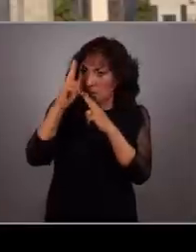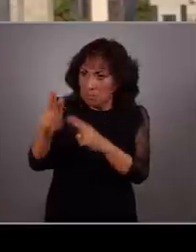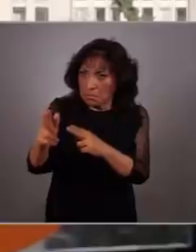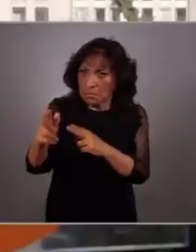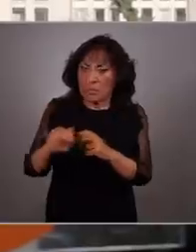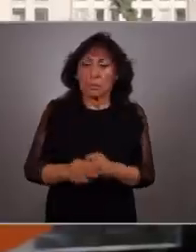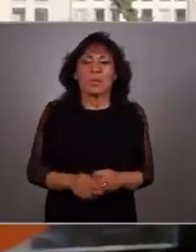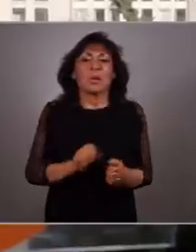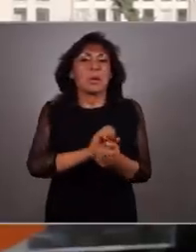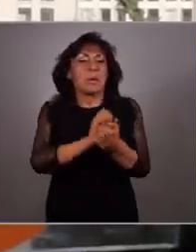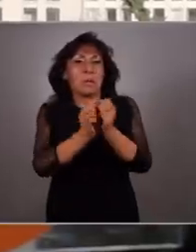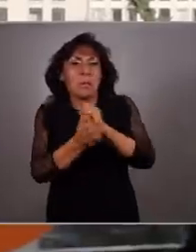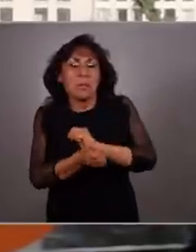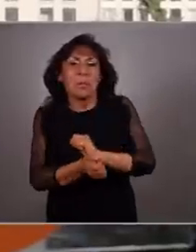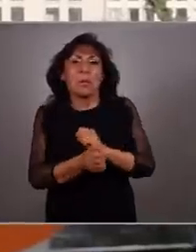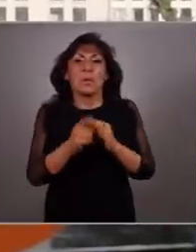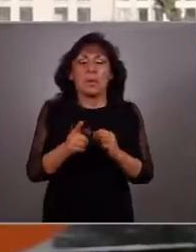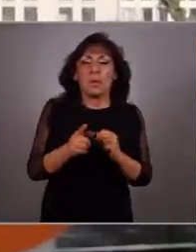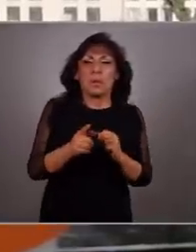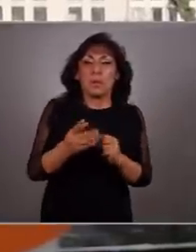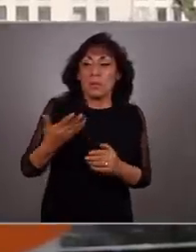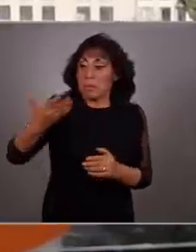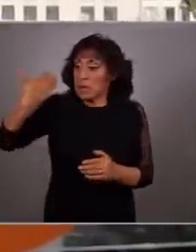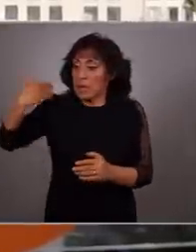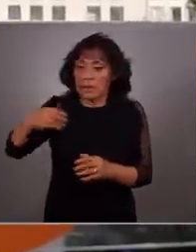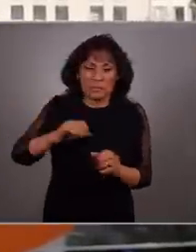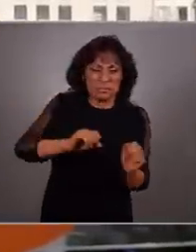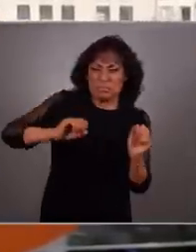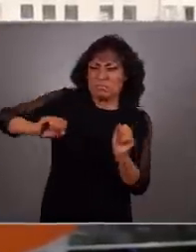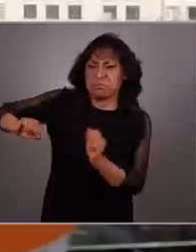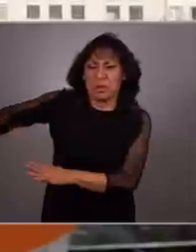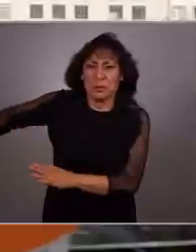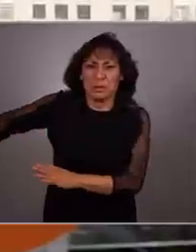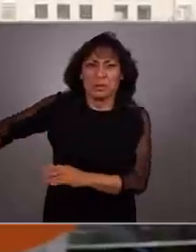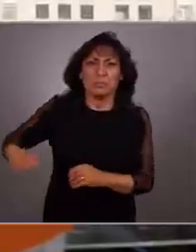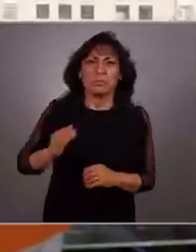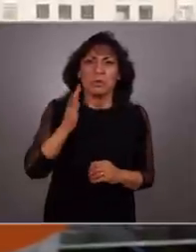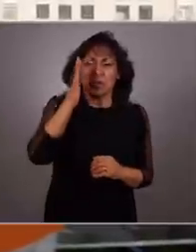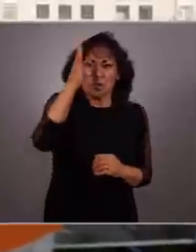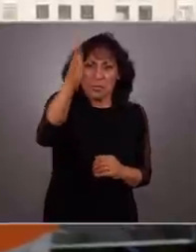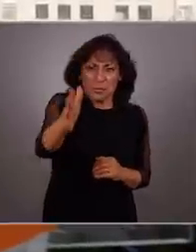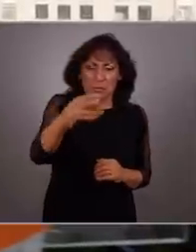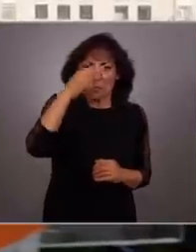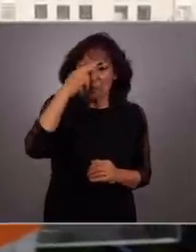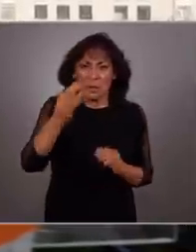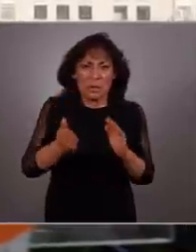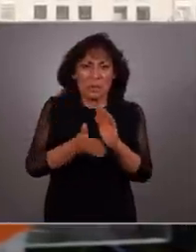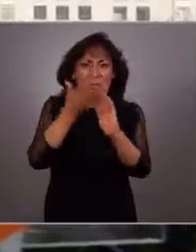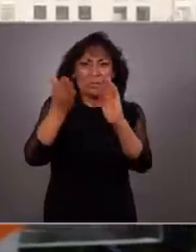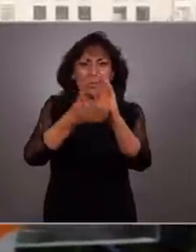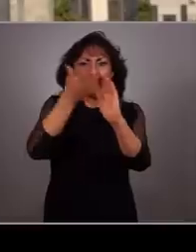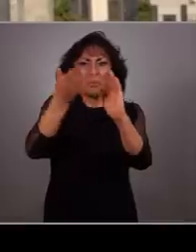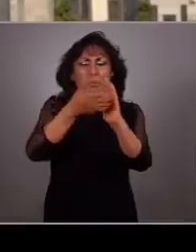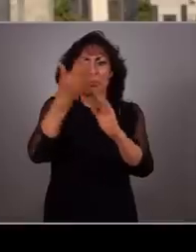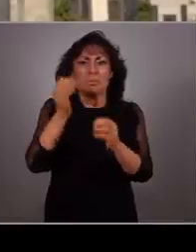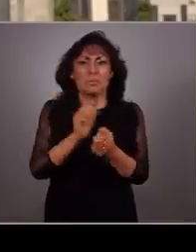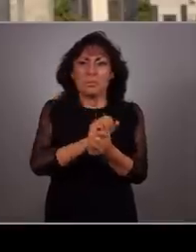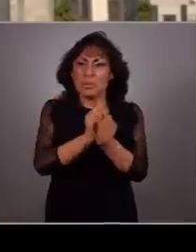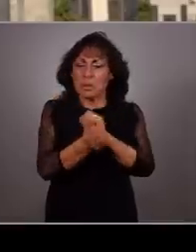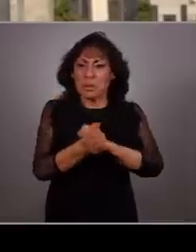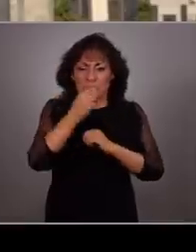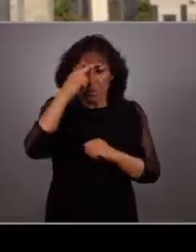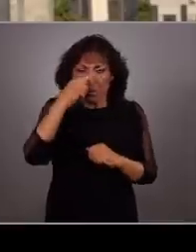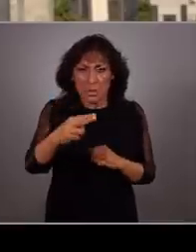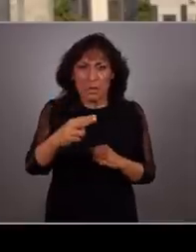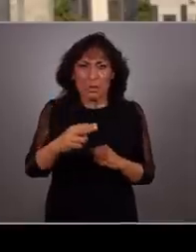imposible. Una evolución para sacudirnos del pasado y construir el México del futuro. La